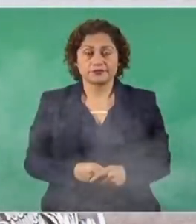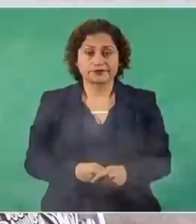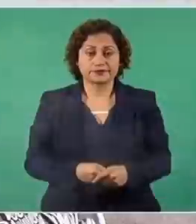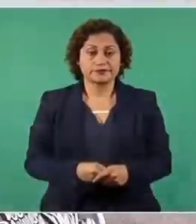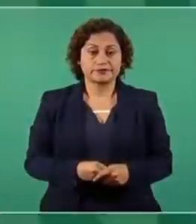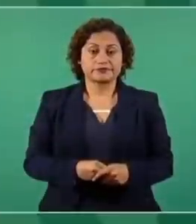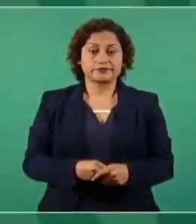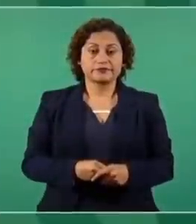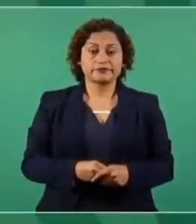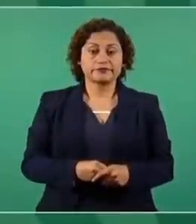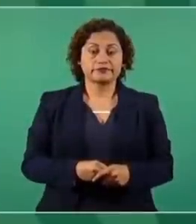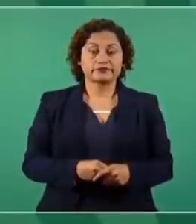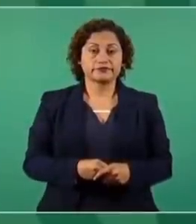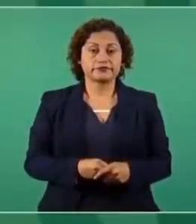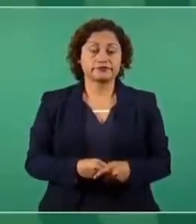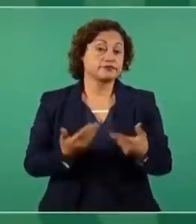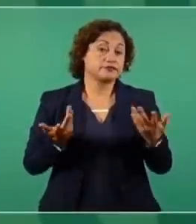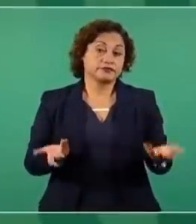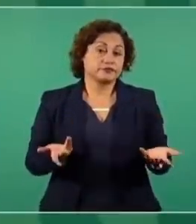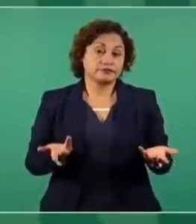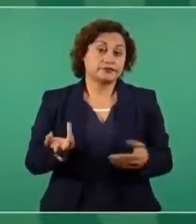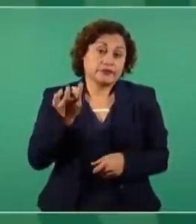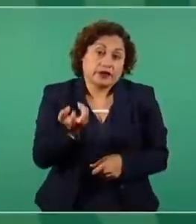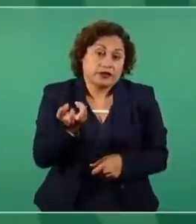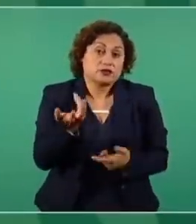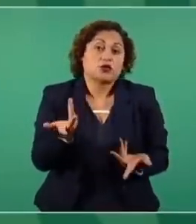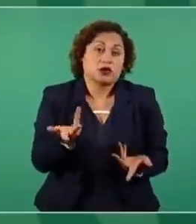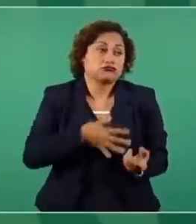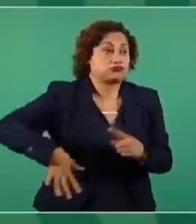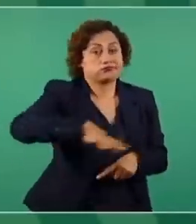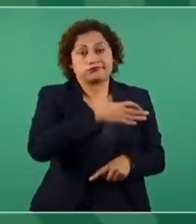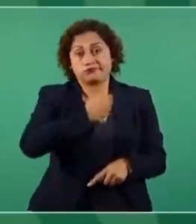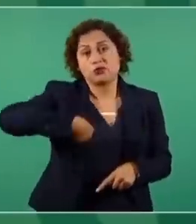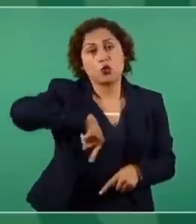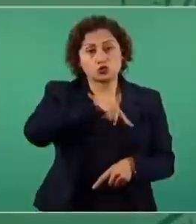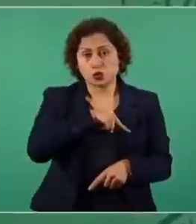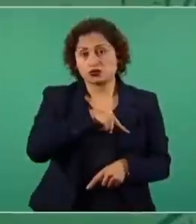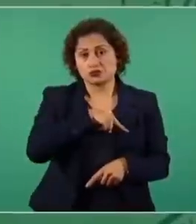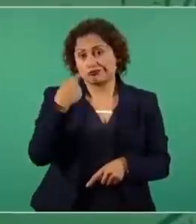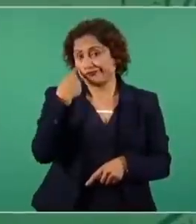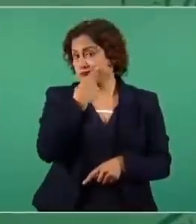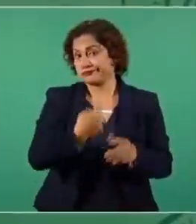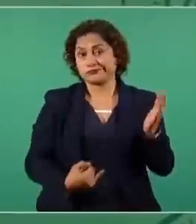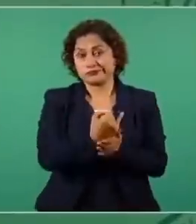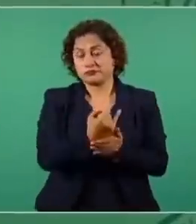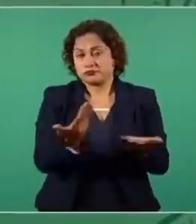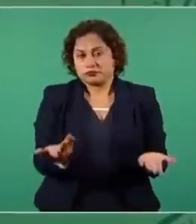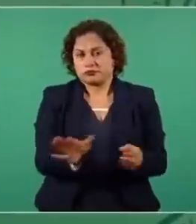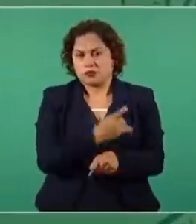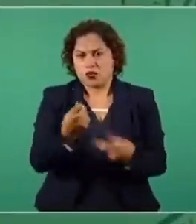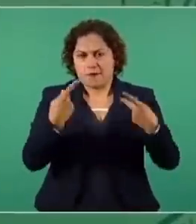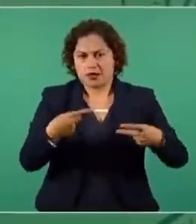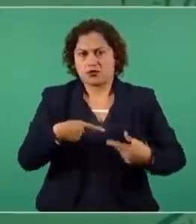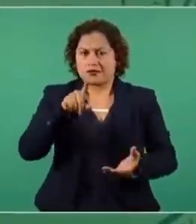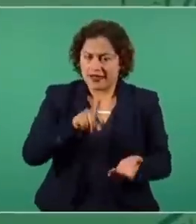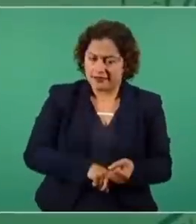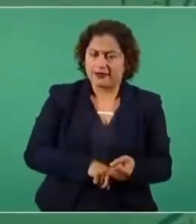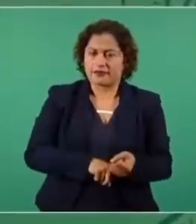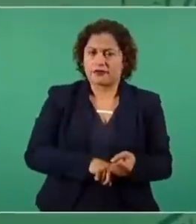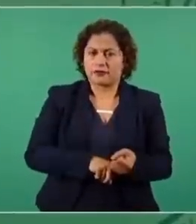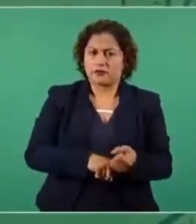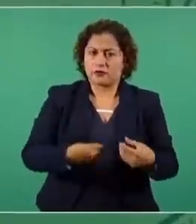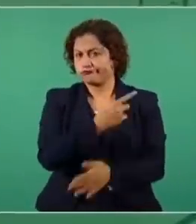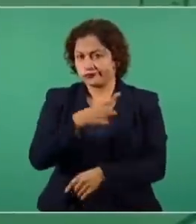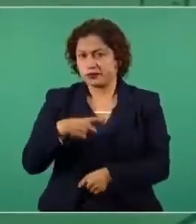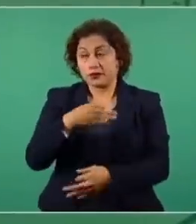Y depende mucho también de todos nosotros. Siempre son los ciudadanos los que tienen que tomar